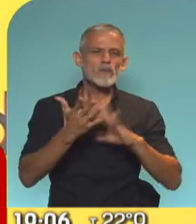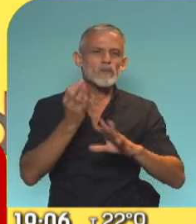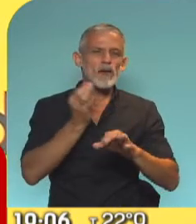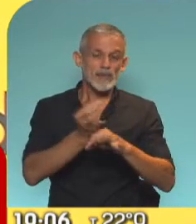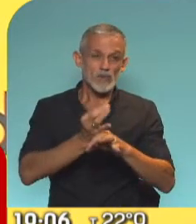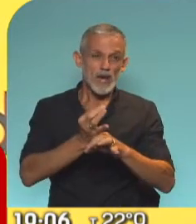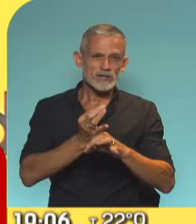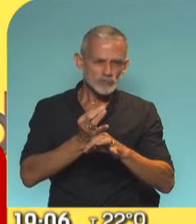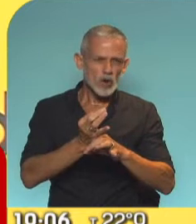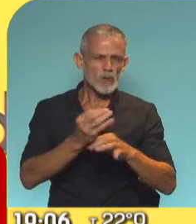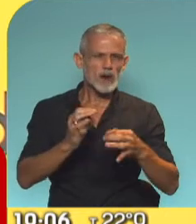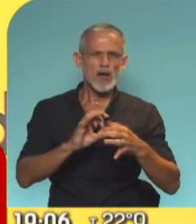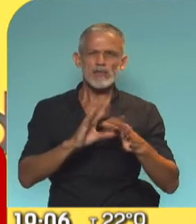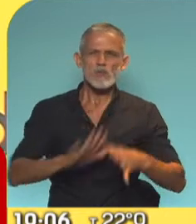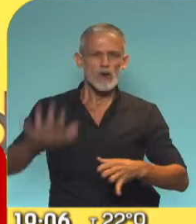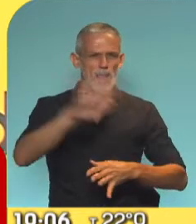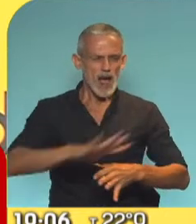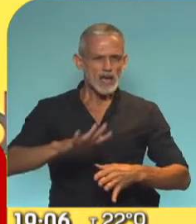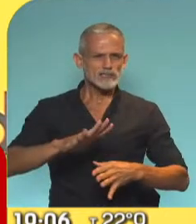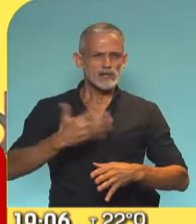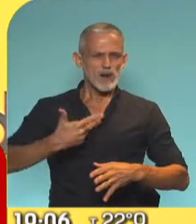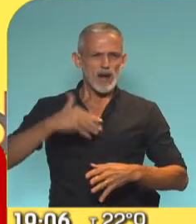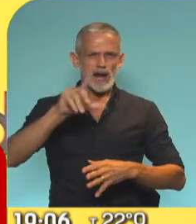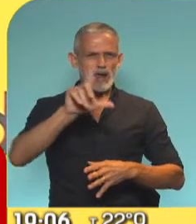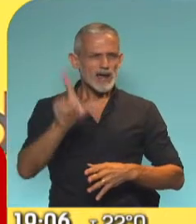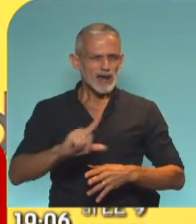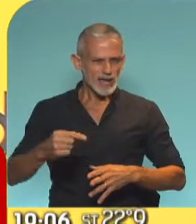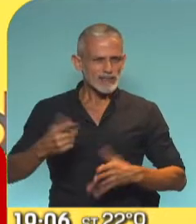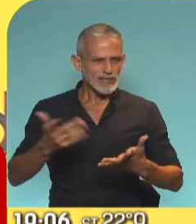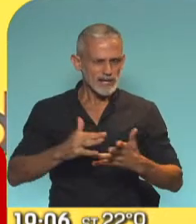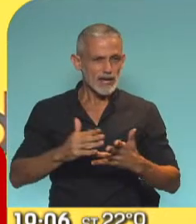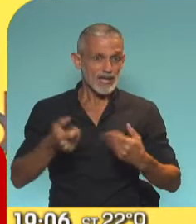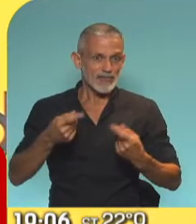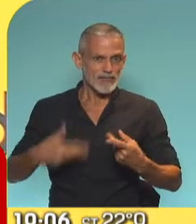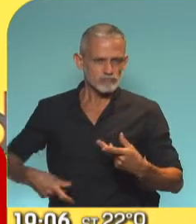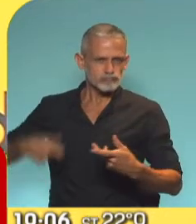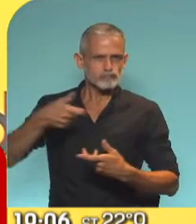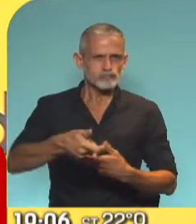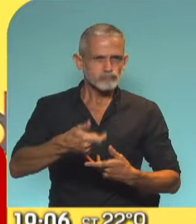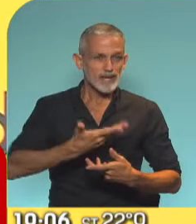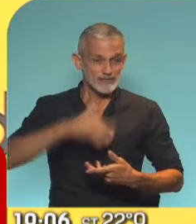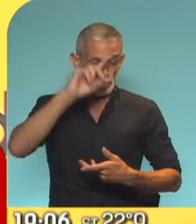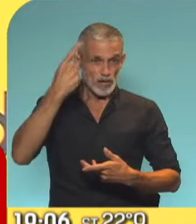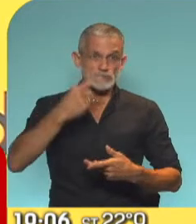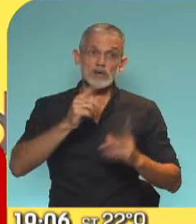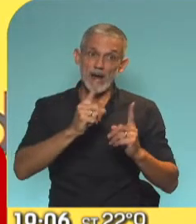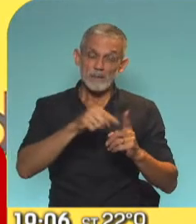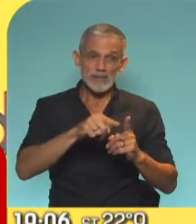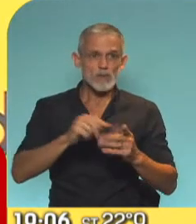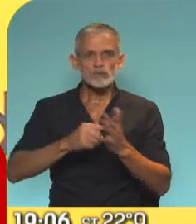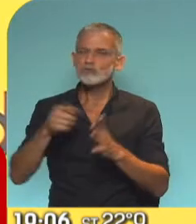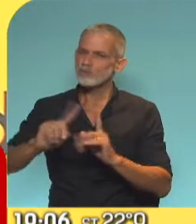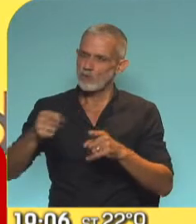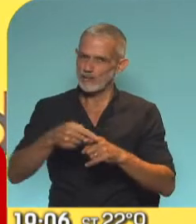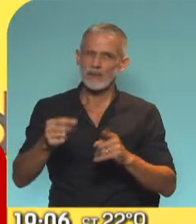democratizante, federal, que priorice también los procesos de inversión educativa, como viene haciendo el Estado Nacional, y creemos que es importante